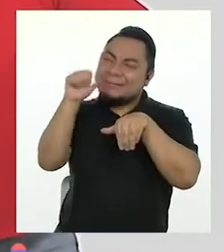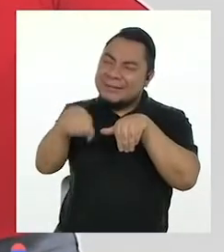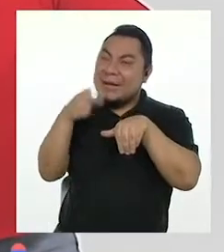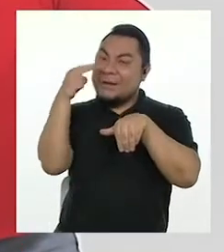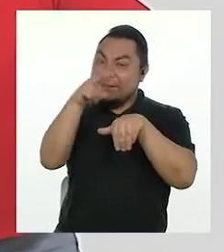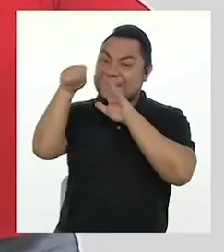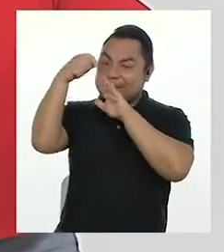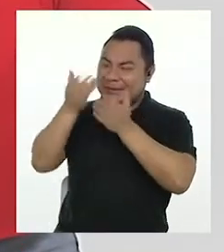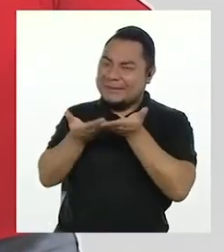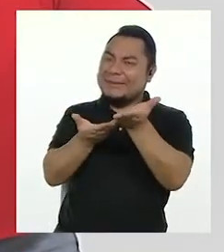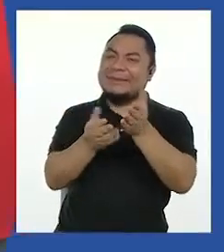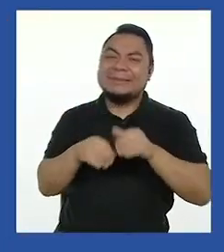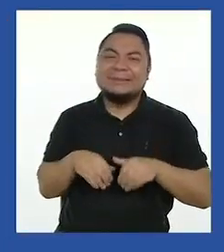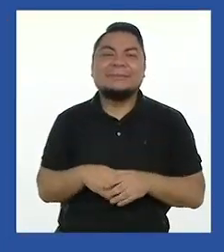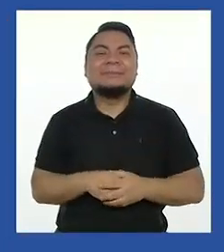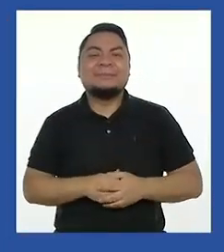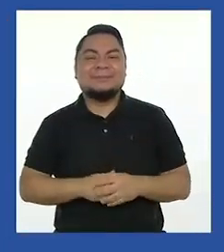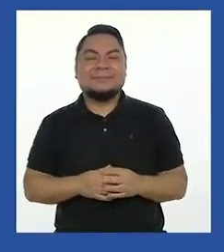mostrar el video!